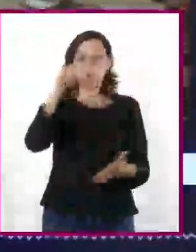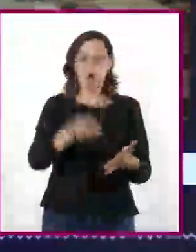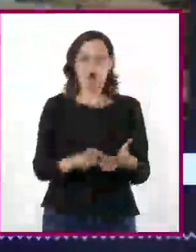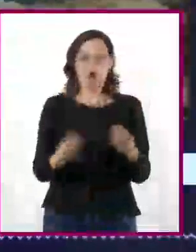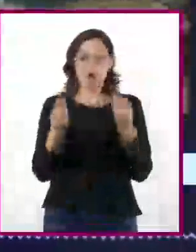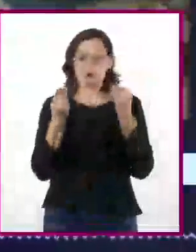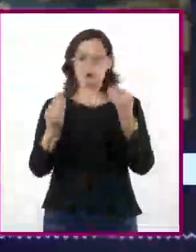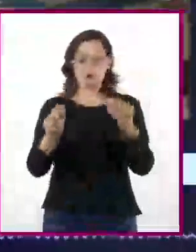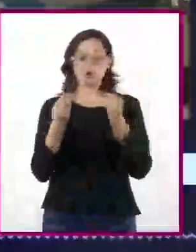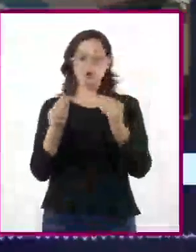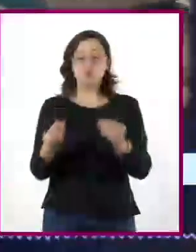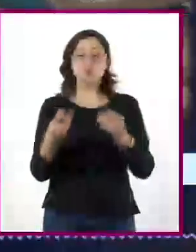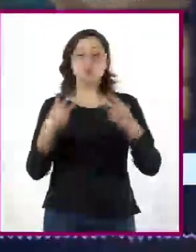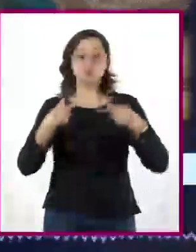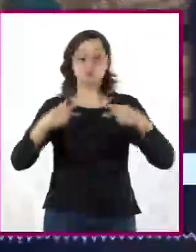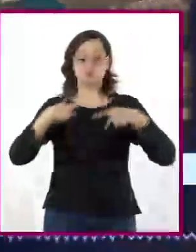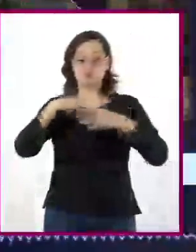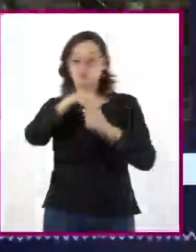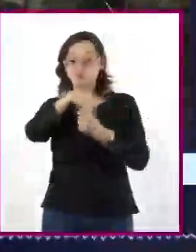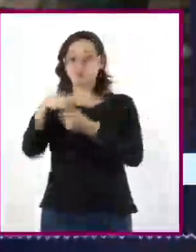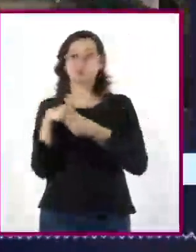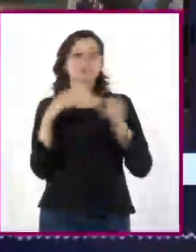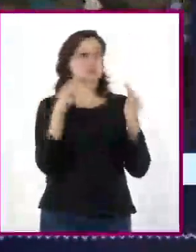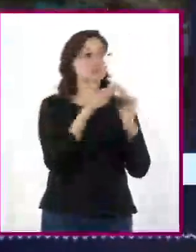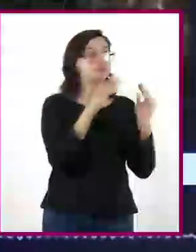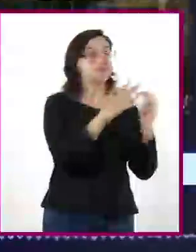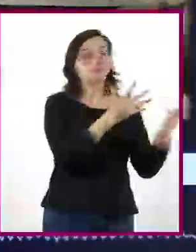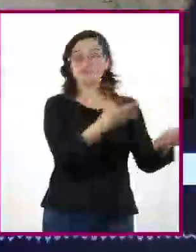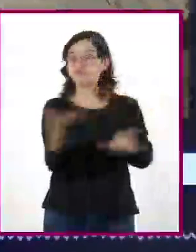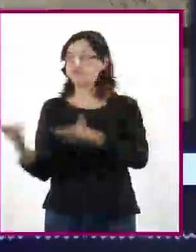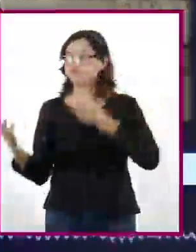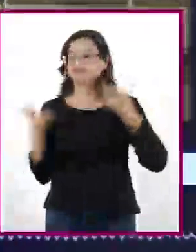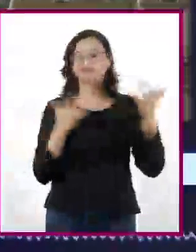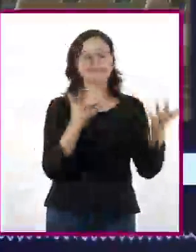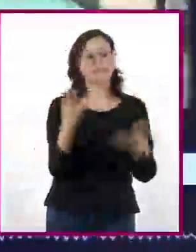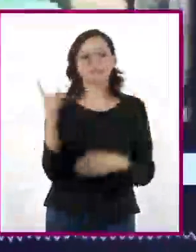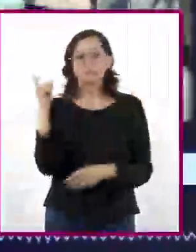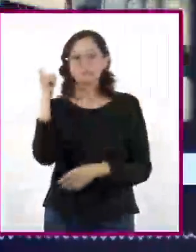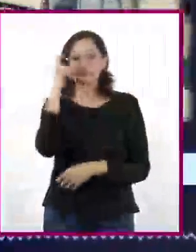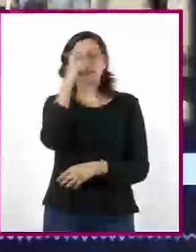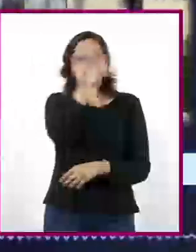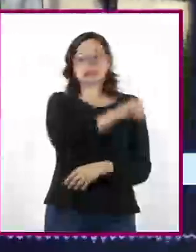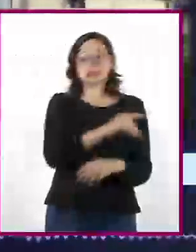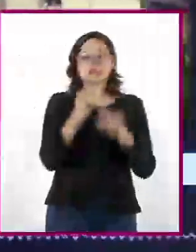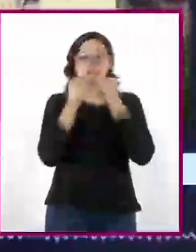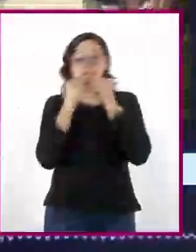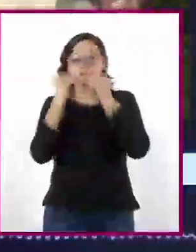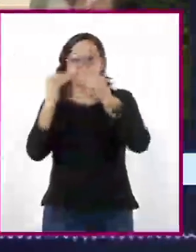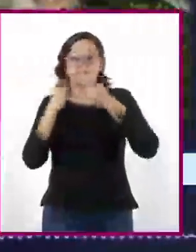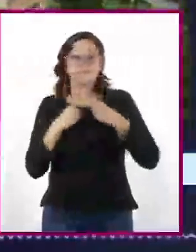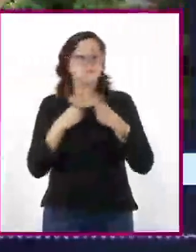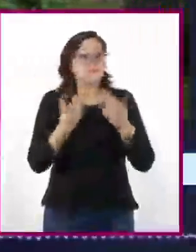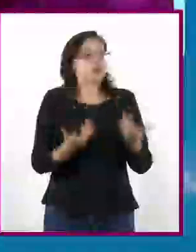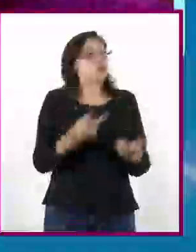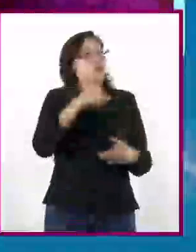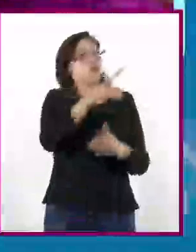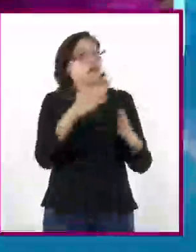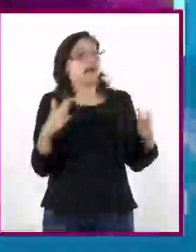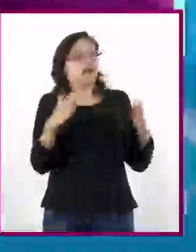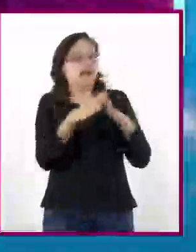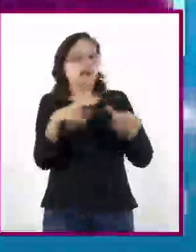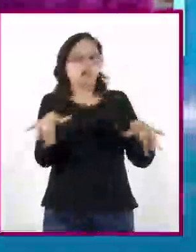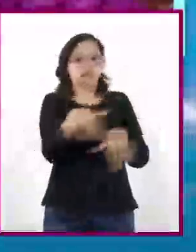resulta difícil el acceso a la vivienda. Por eso la gente de escasos recursos opta por habitar lugares y construcciones inapropiados.